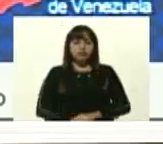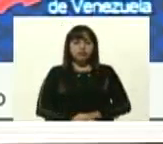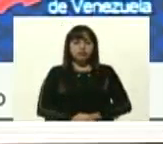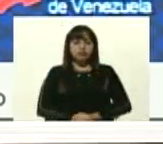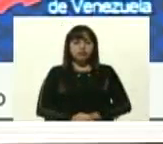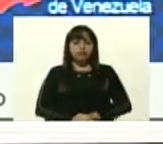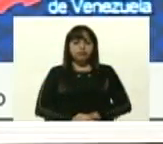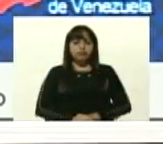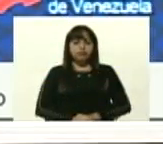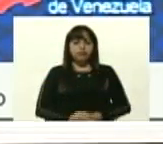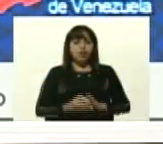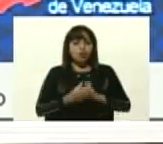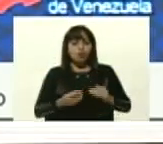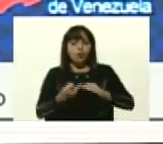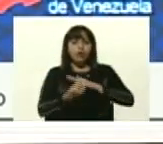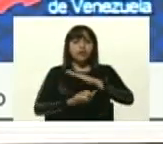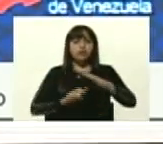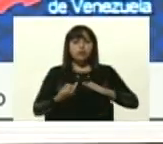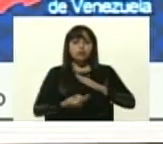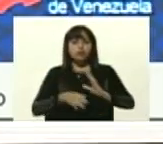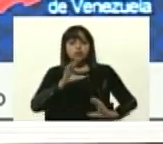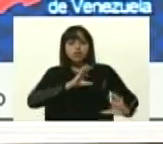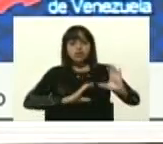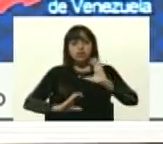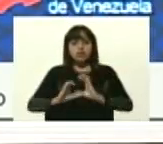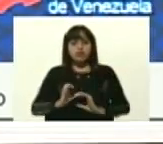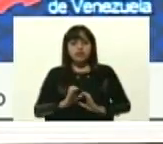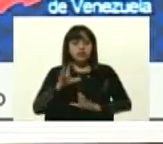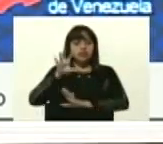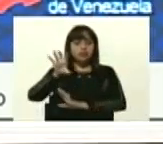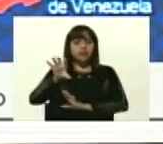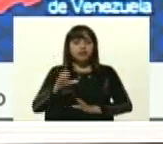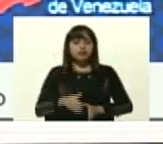todas las instituciones científicas existentes en el país.